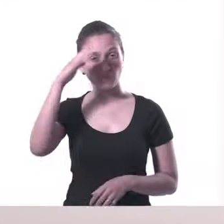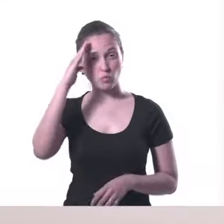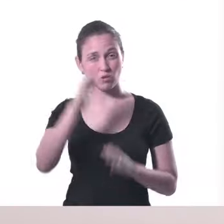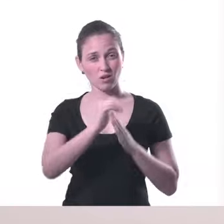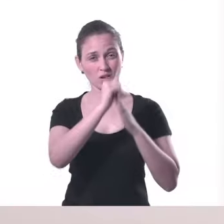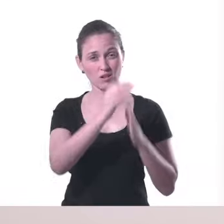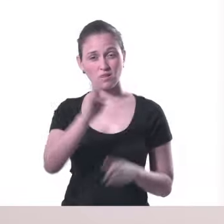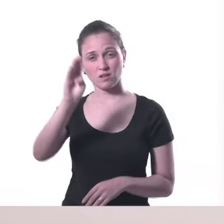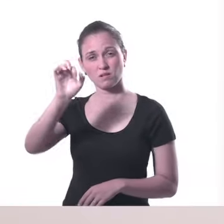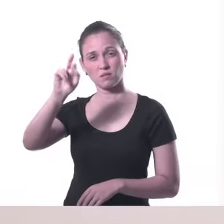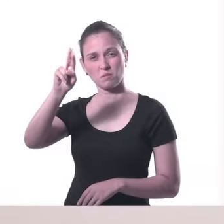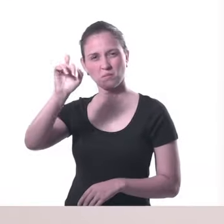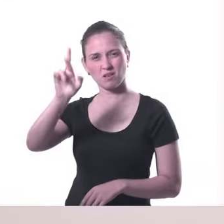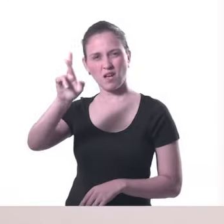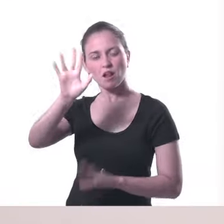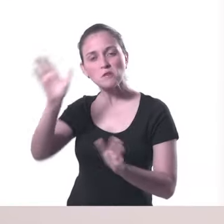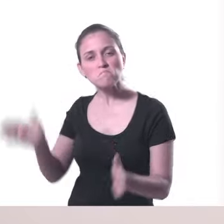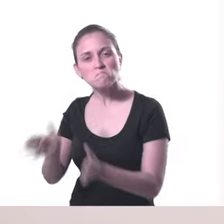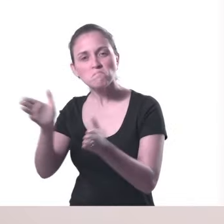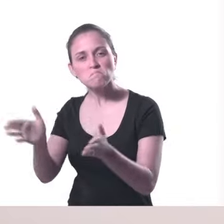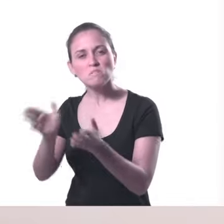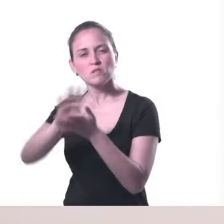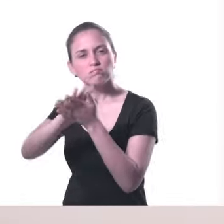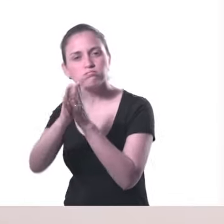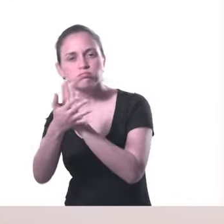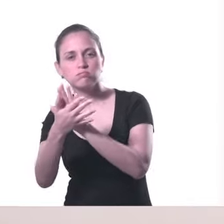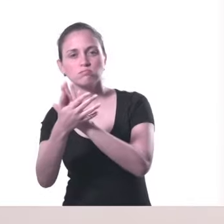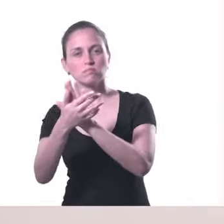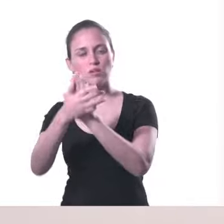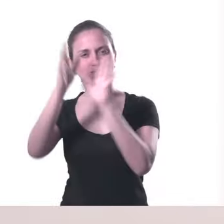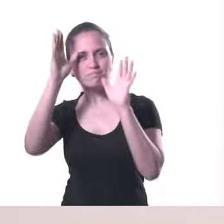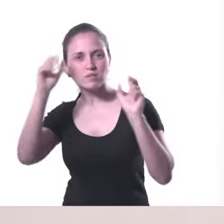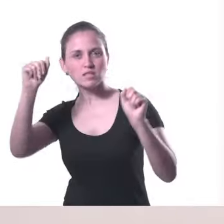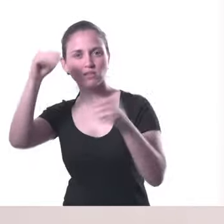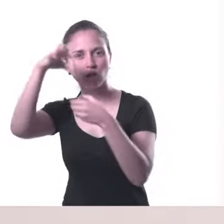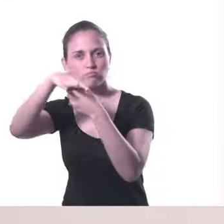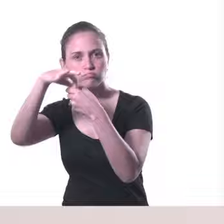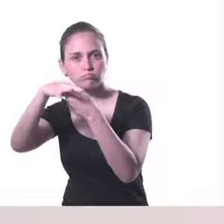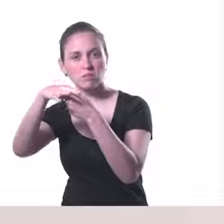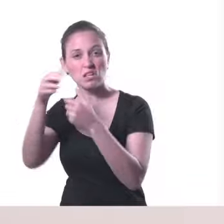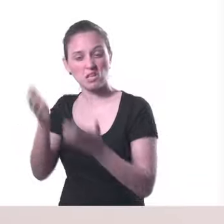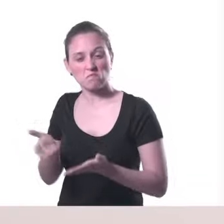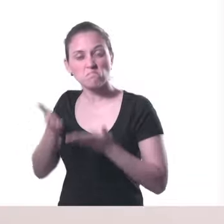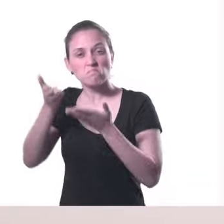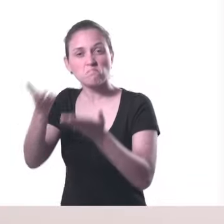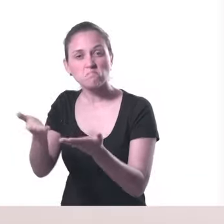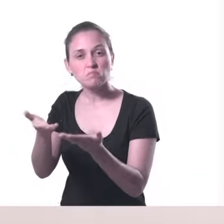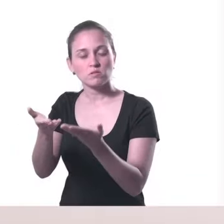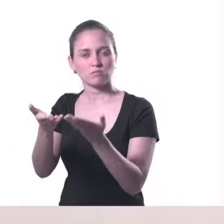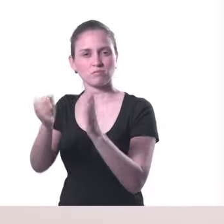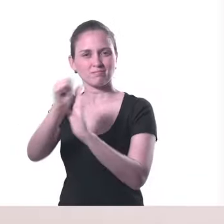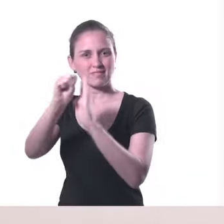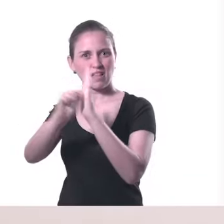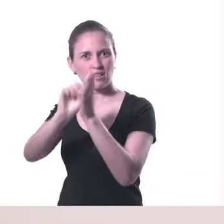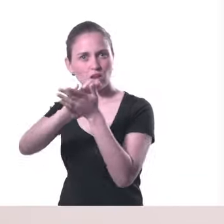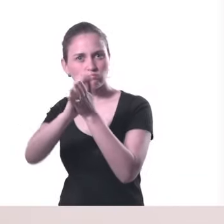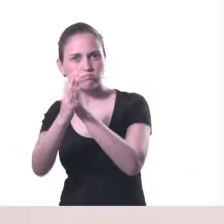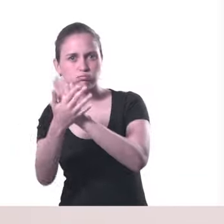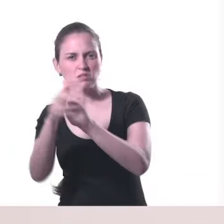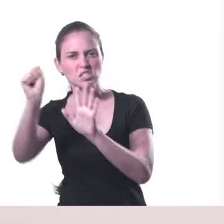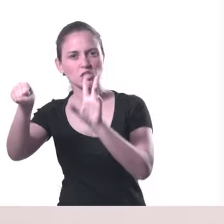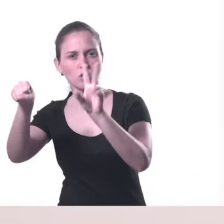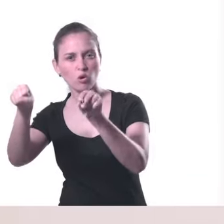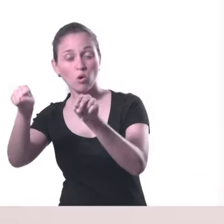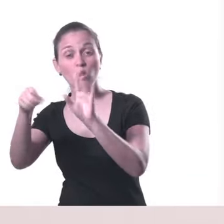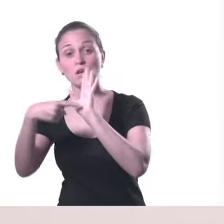David Bernier apoya el voto presidencial. Propone un referéndum estadidad sí o no. De ganar la estadidad, se compromete a